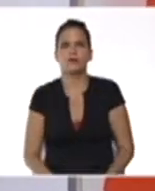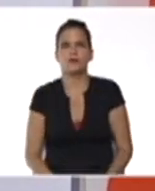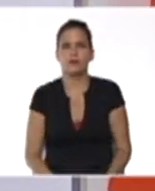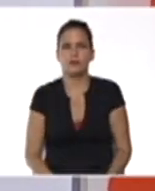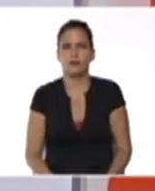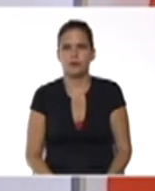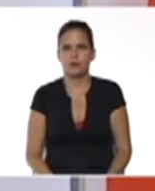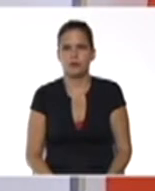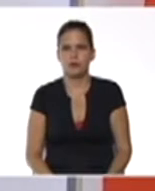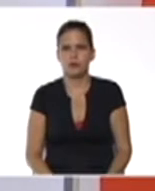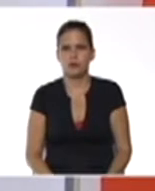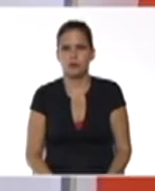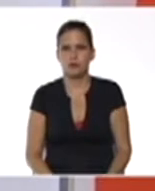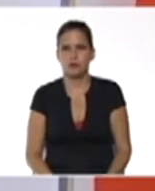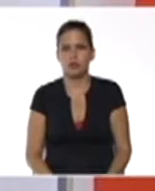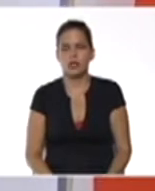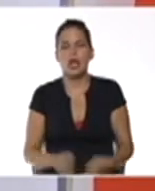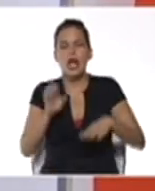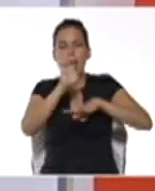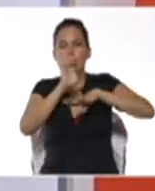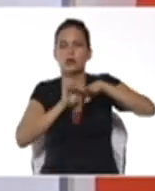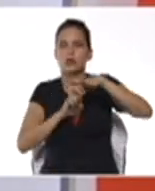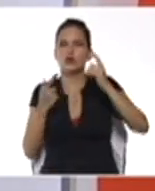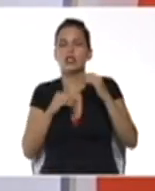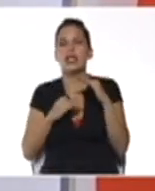La ecuación de arriba queda igualita.